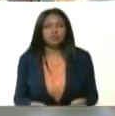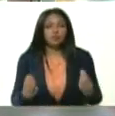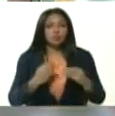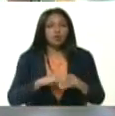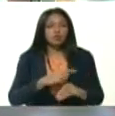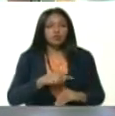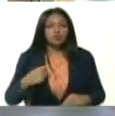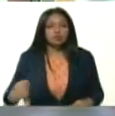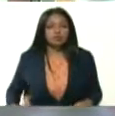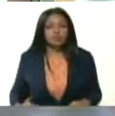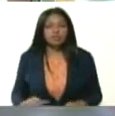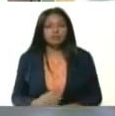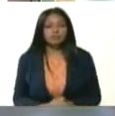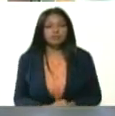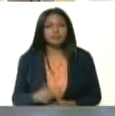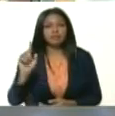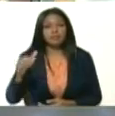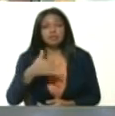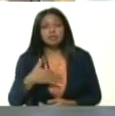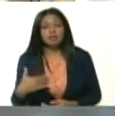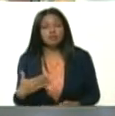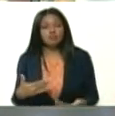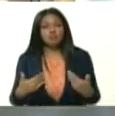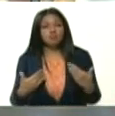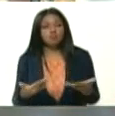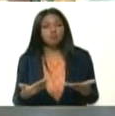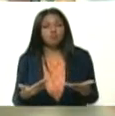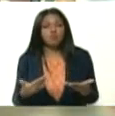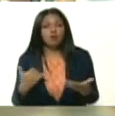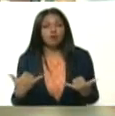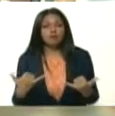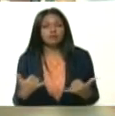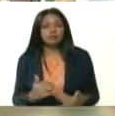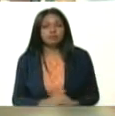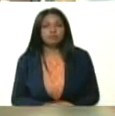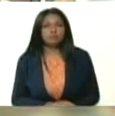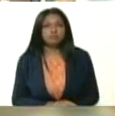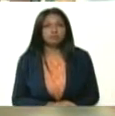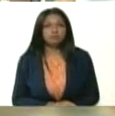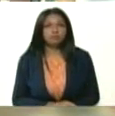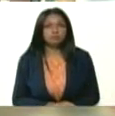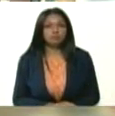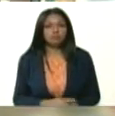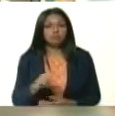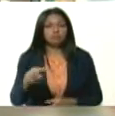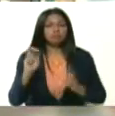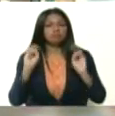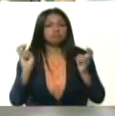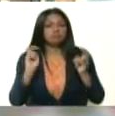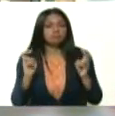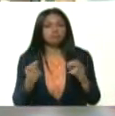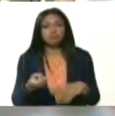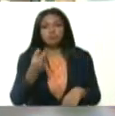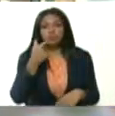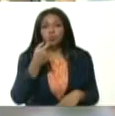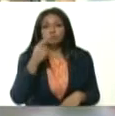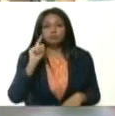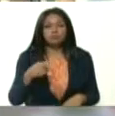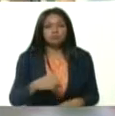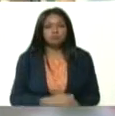China. Y quiero que me den reporte también de este tema de los tratamientos.